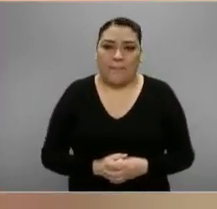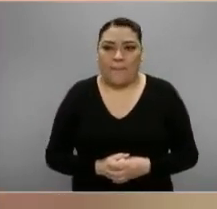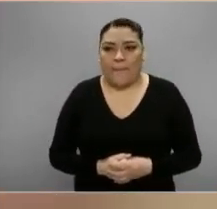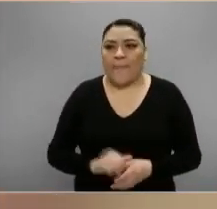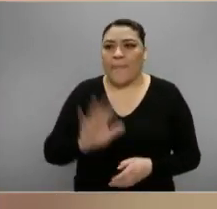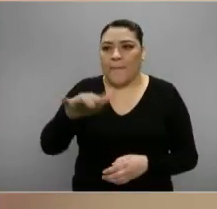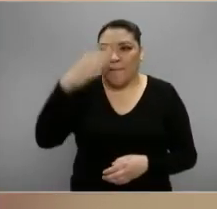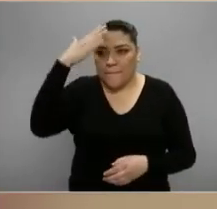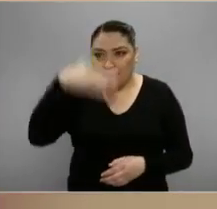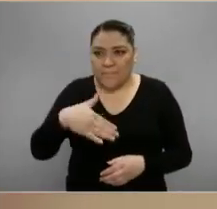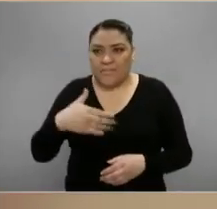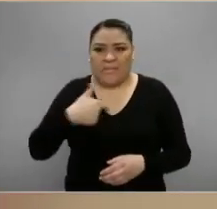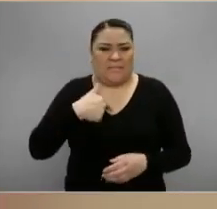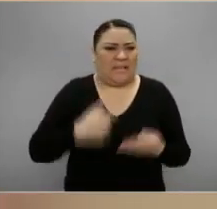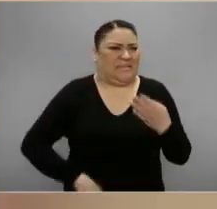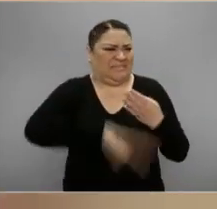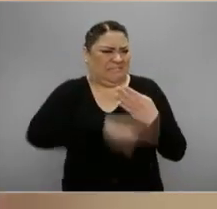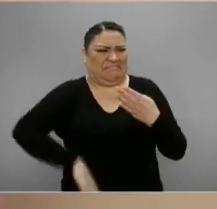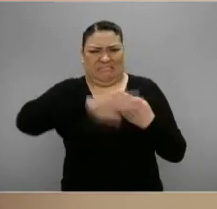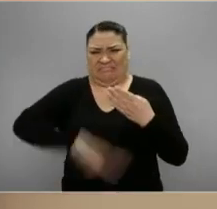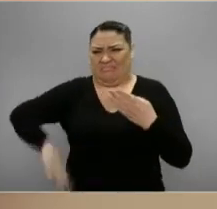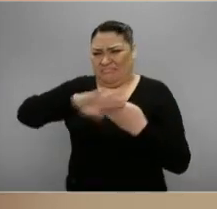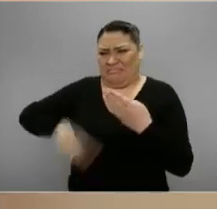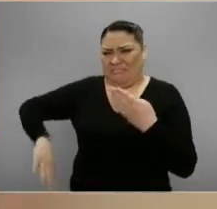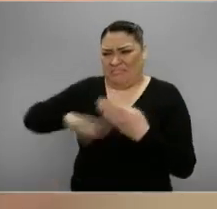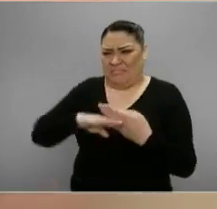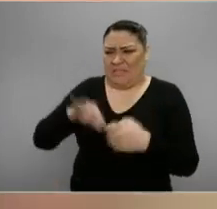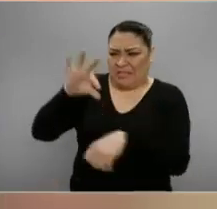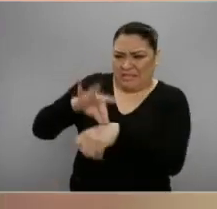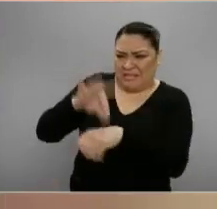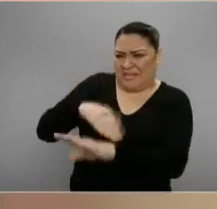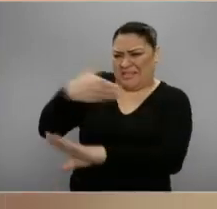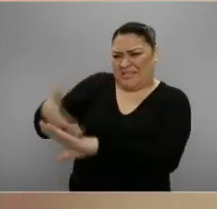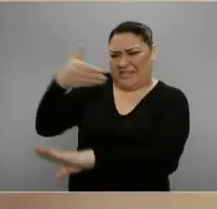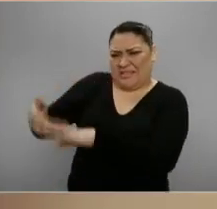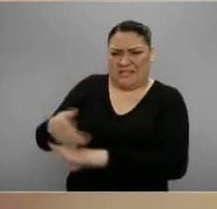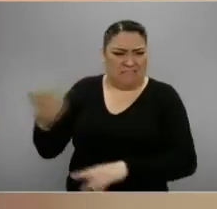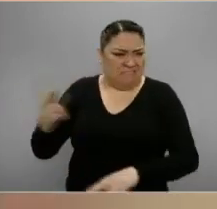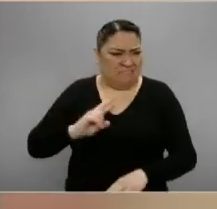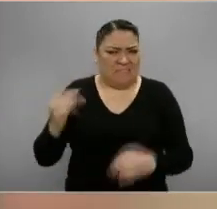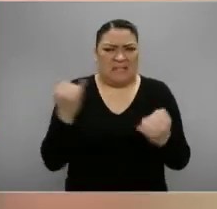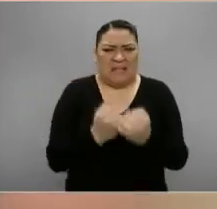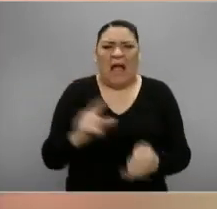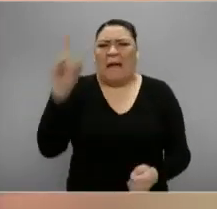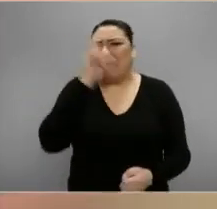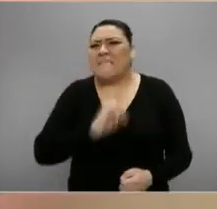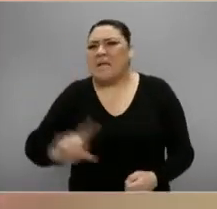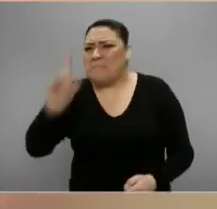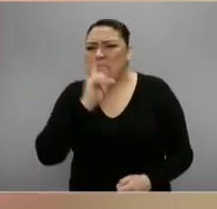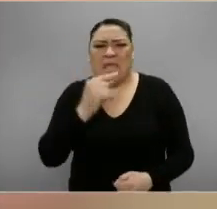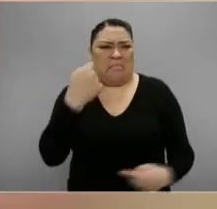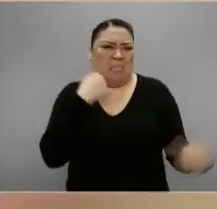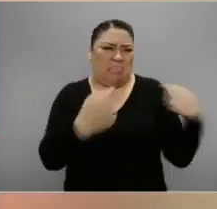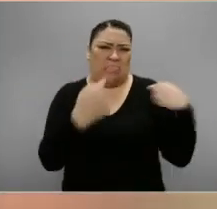Ha habido una cantidad de ataques, tanto hacia los médicos como hacia mí, diciendo que todo esto es mentira.